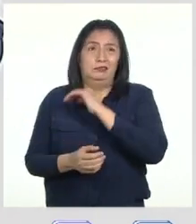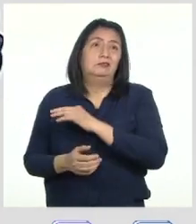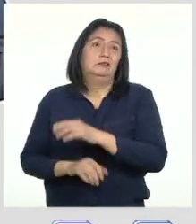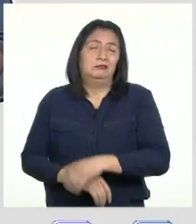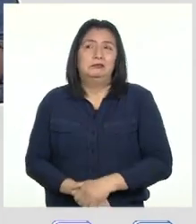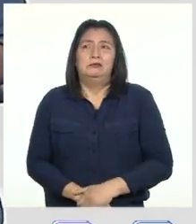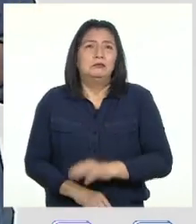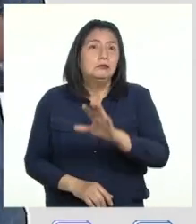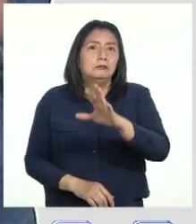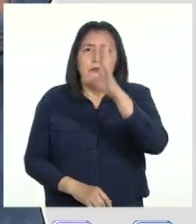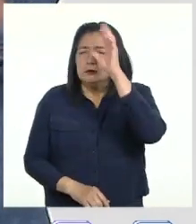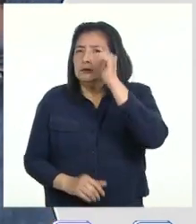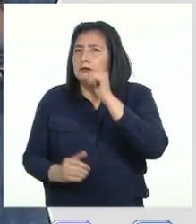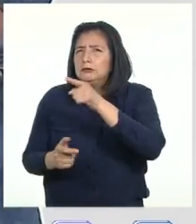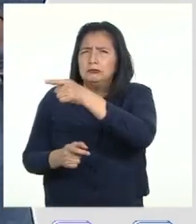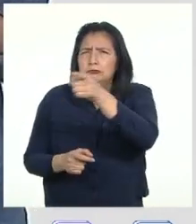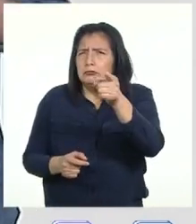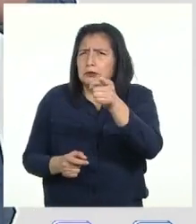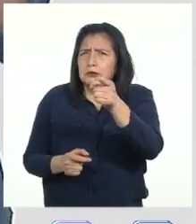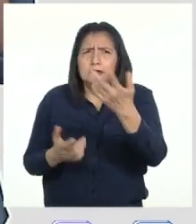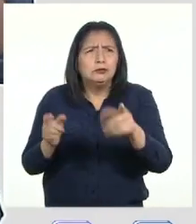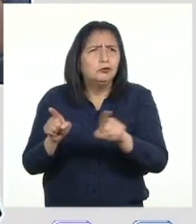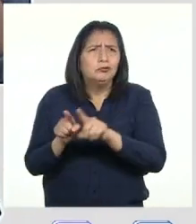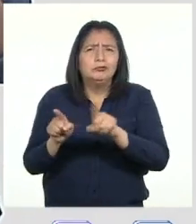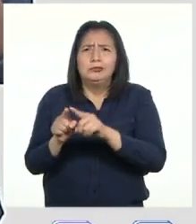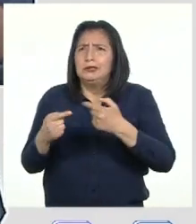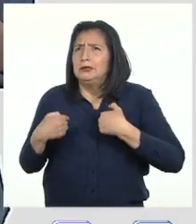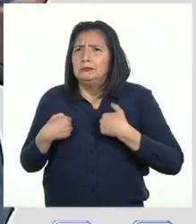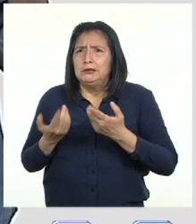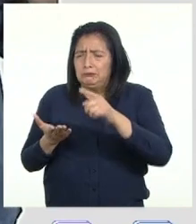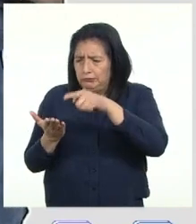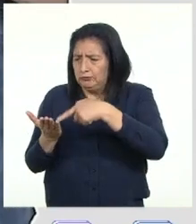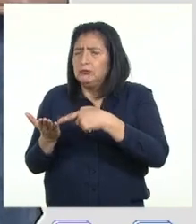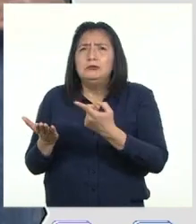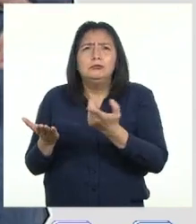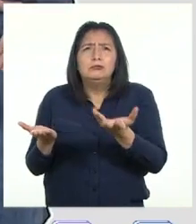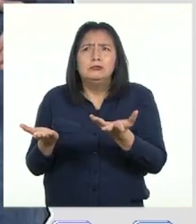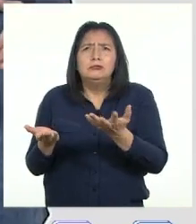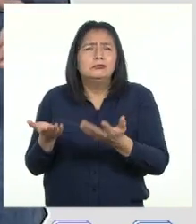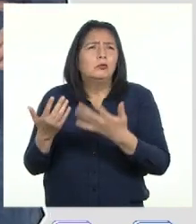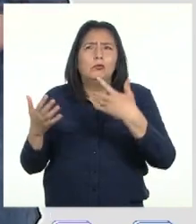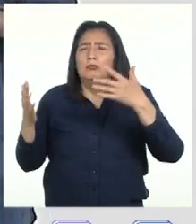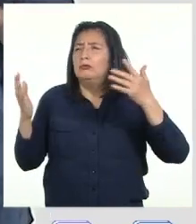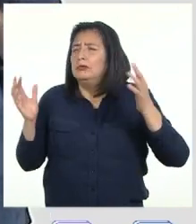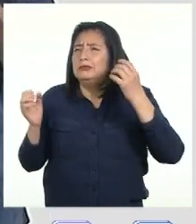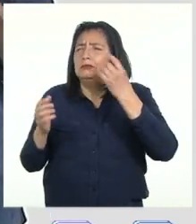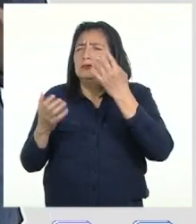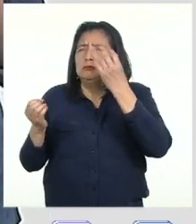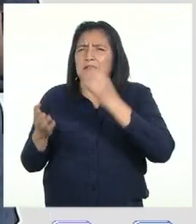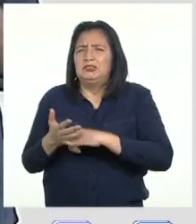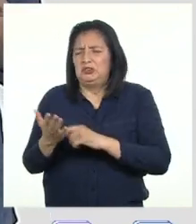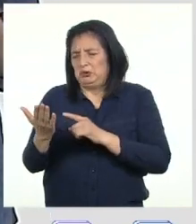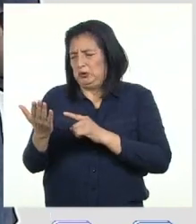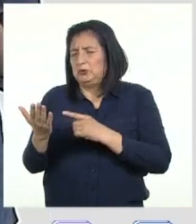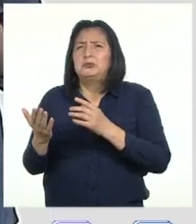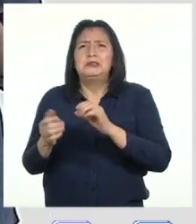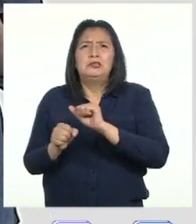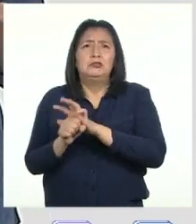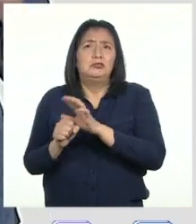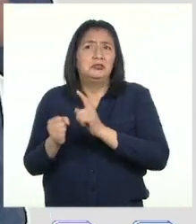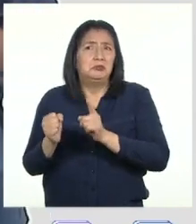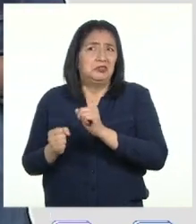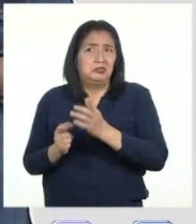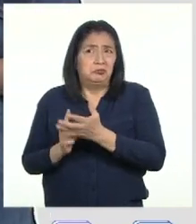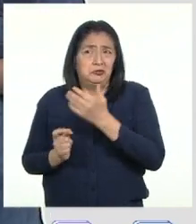Chicas y chicos, ¿a ustedes les ha pasado lo mismo que a mí? ¿Han recibido por cualquier media información no confiable sobre el COVID-19?